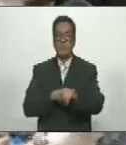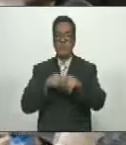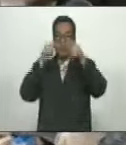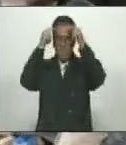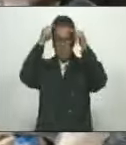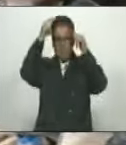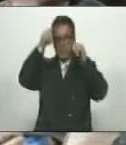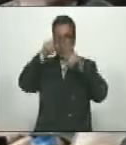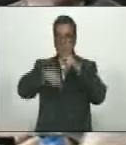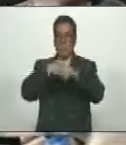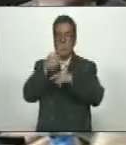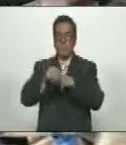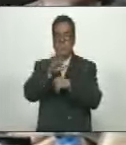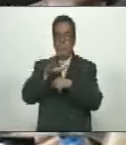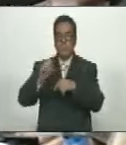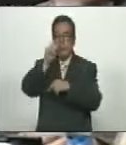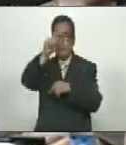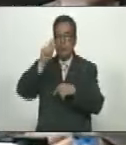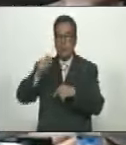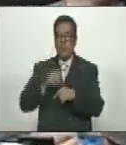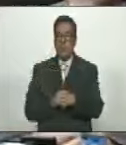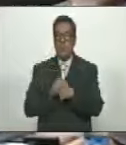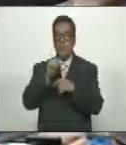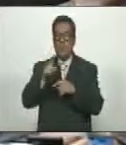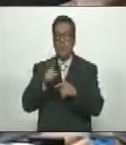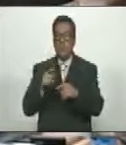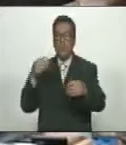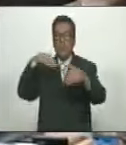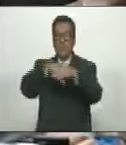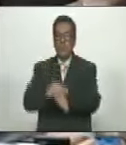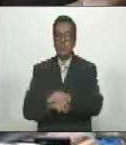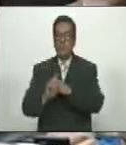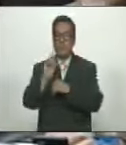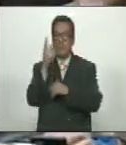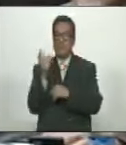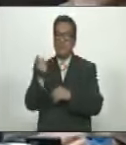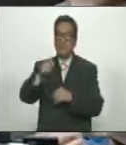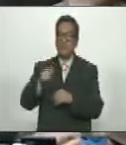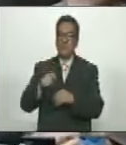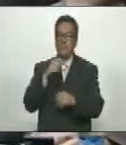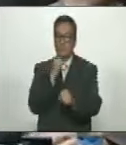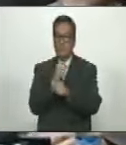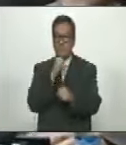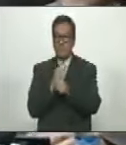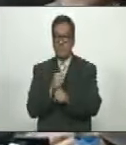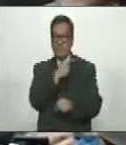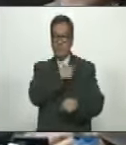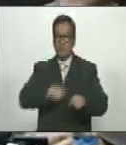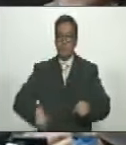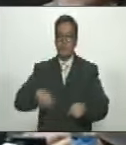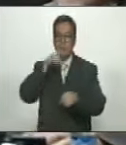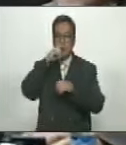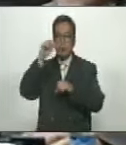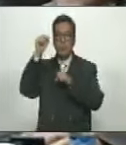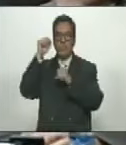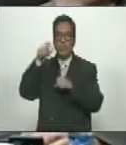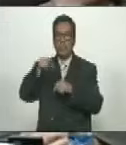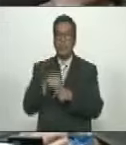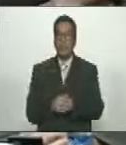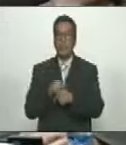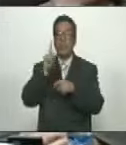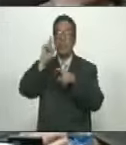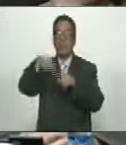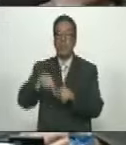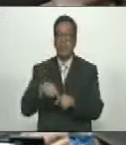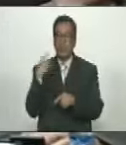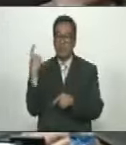Chávez Y El Otro 50% Fue Incorporado En Los Primeros Meses De Gestión Del Presidente Nicolás Maduro Quien